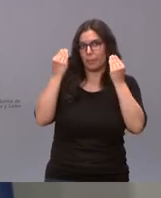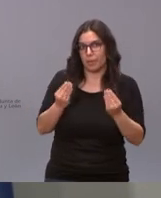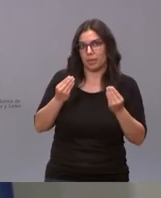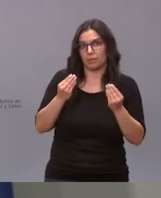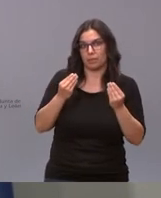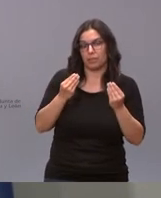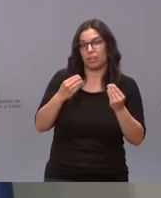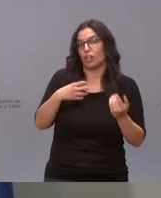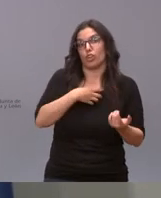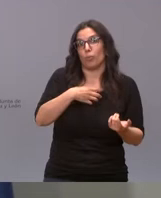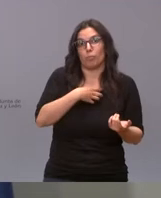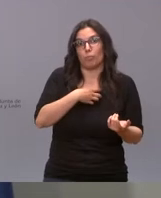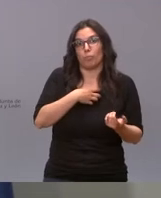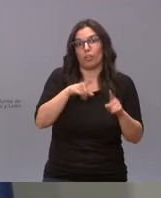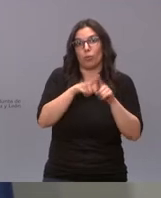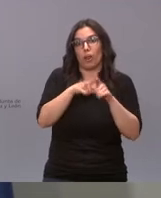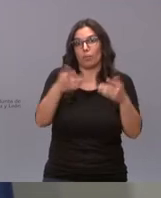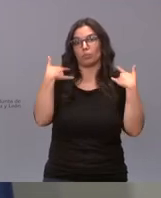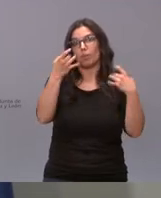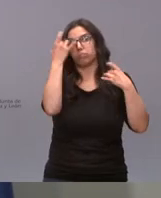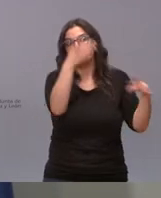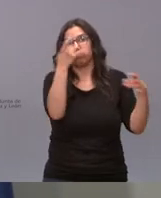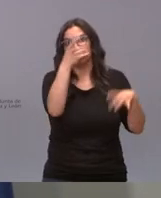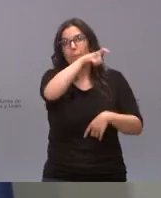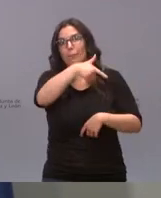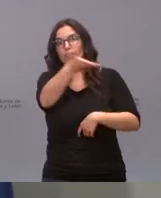se puede hacer es responsabilizar a los votantes